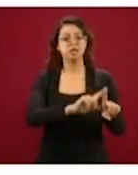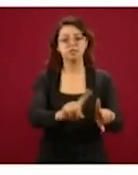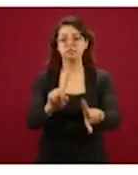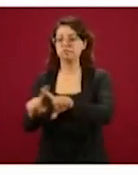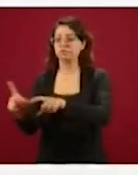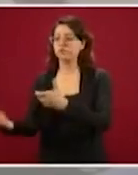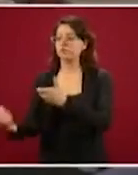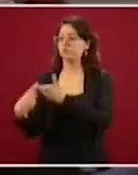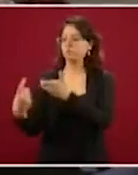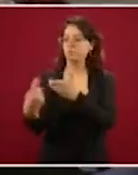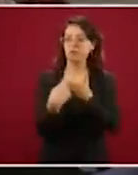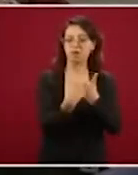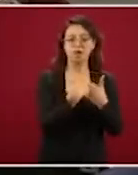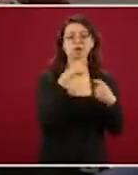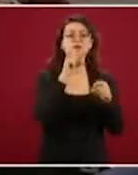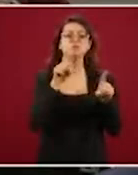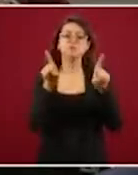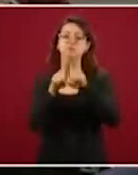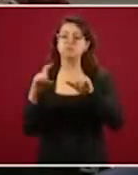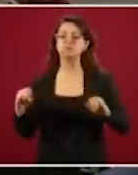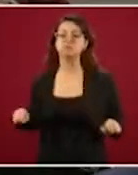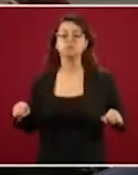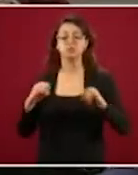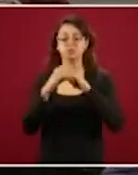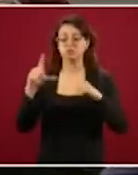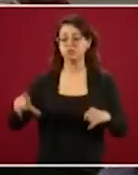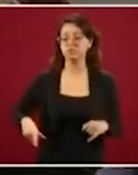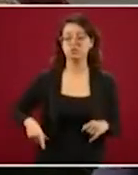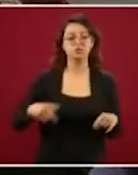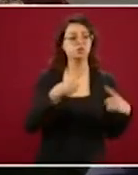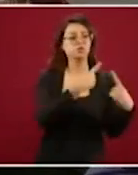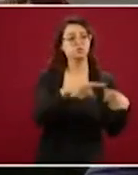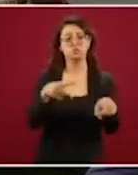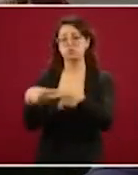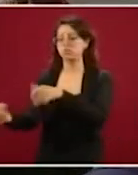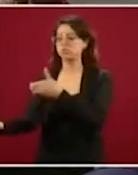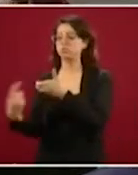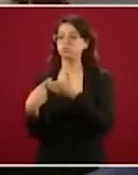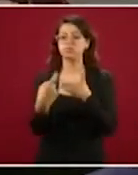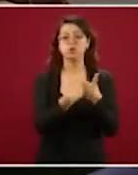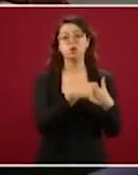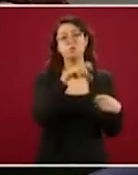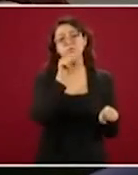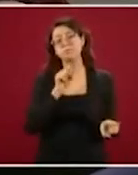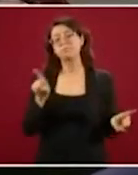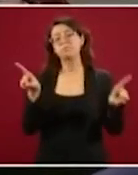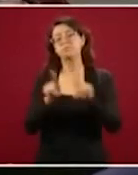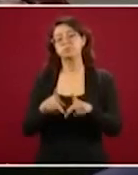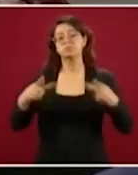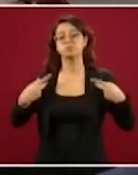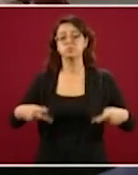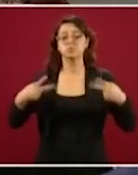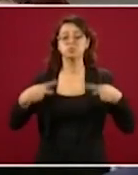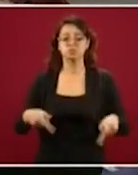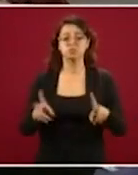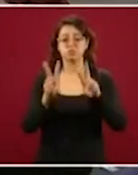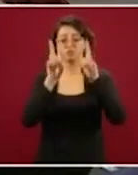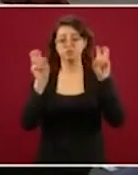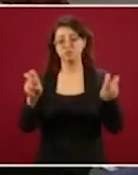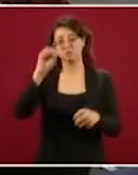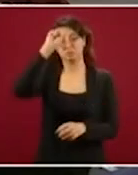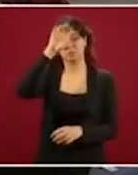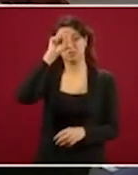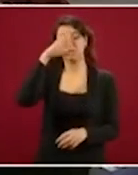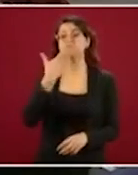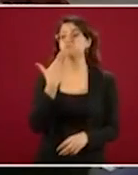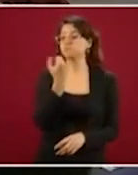dependencias del gobierno y por expertos en la materia. Dicho comité conformó a